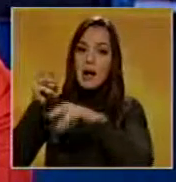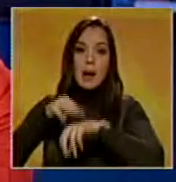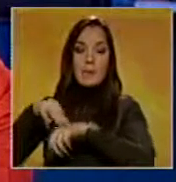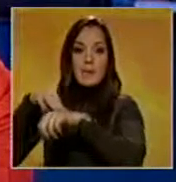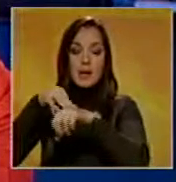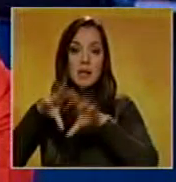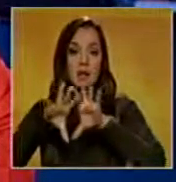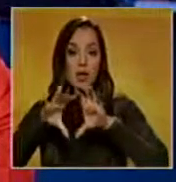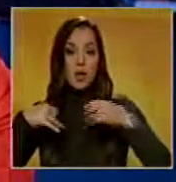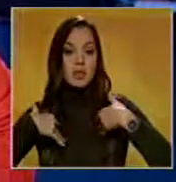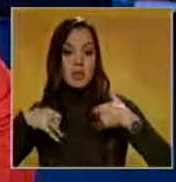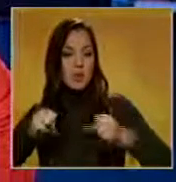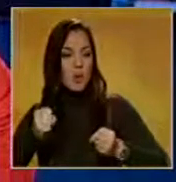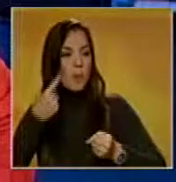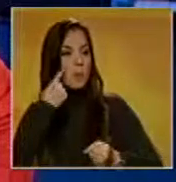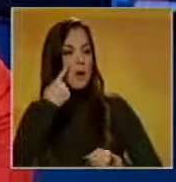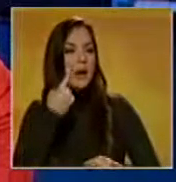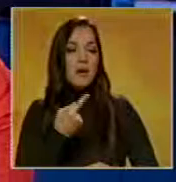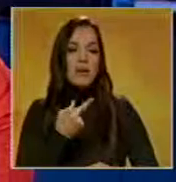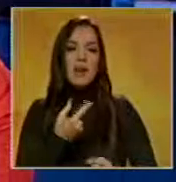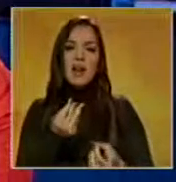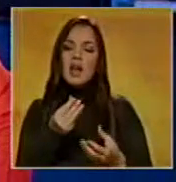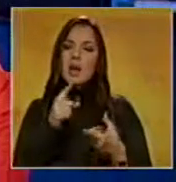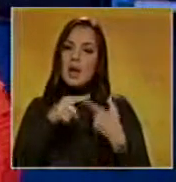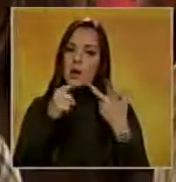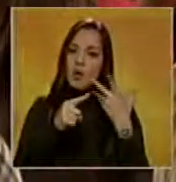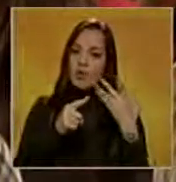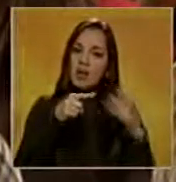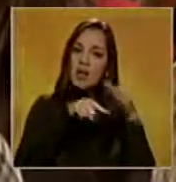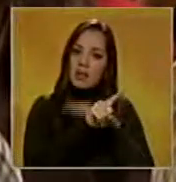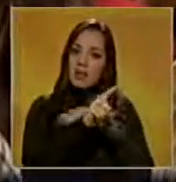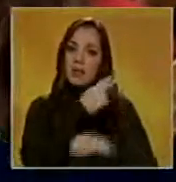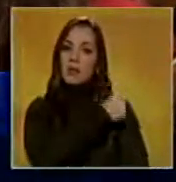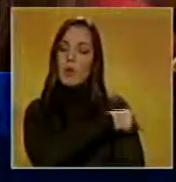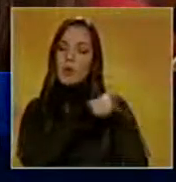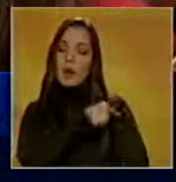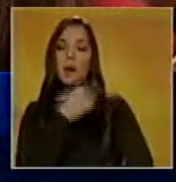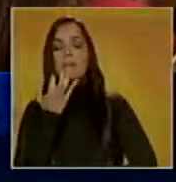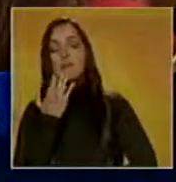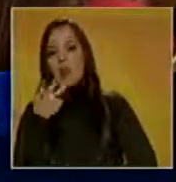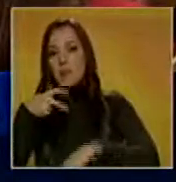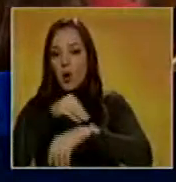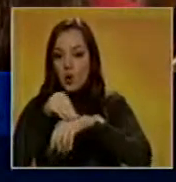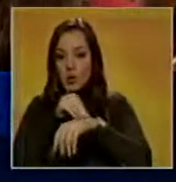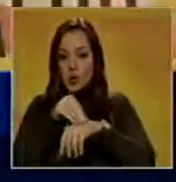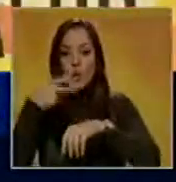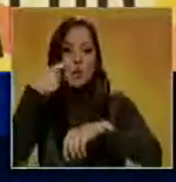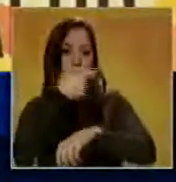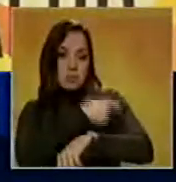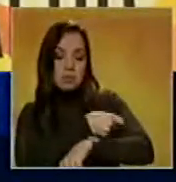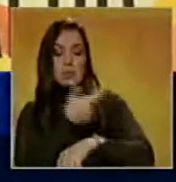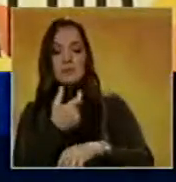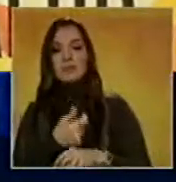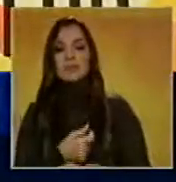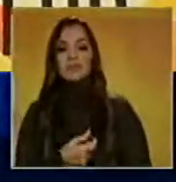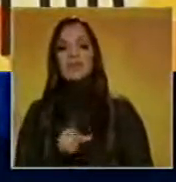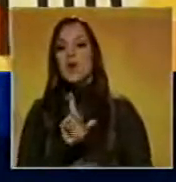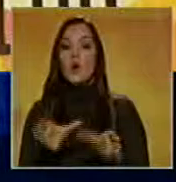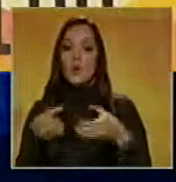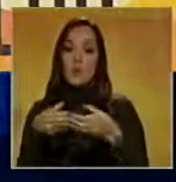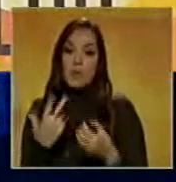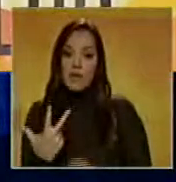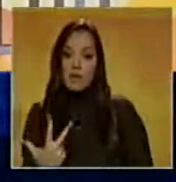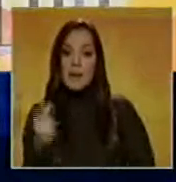seguimiento a los insumos médicos en los hospitales del país. Explicó que para ello tendrán una comisión de tres personas que estarán